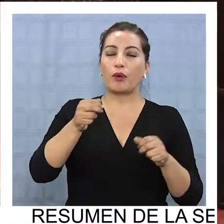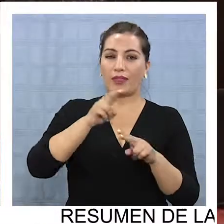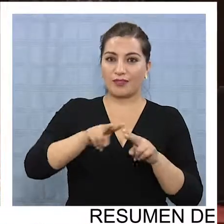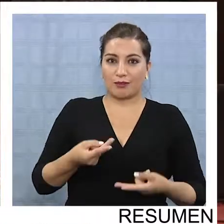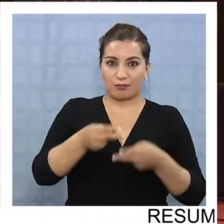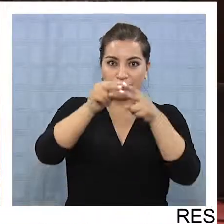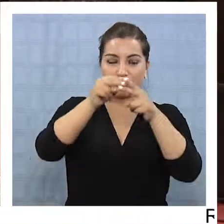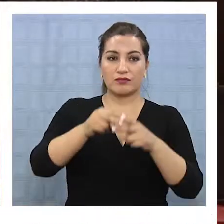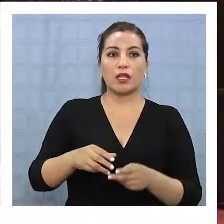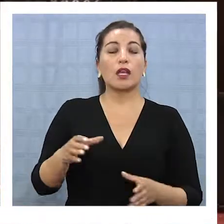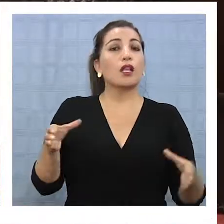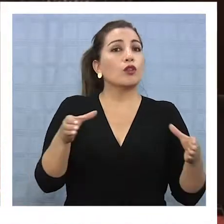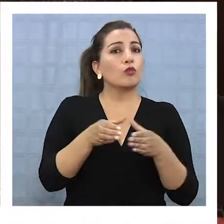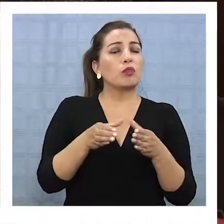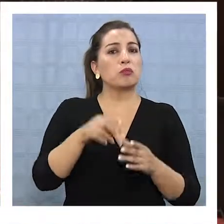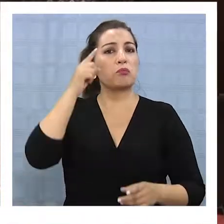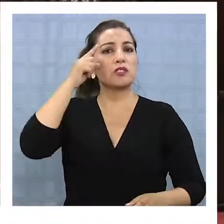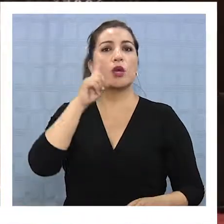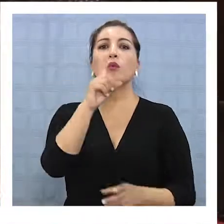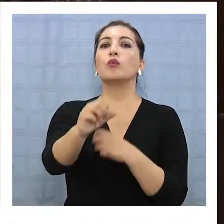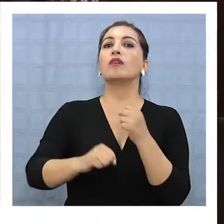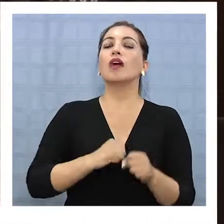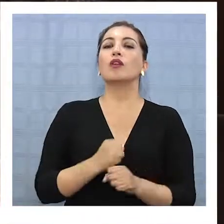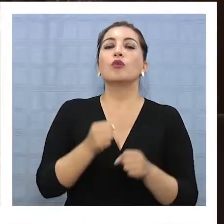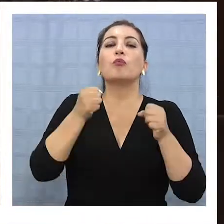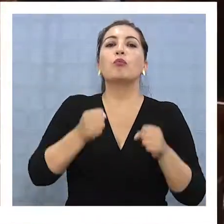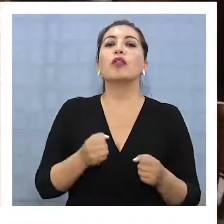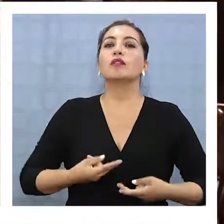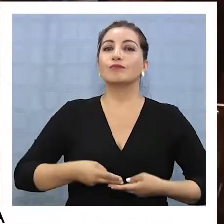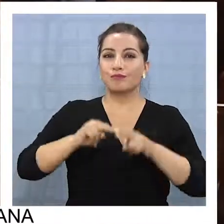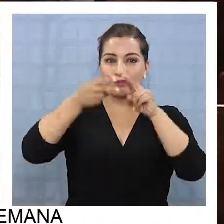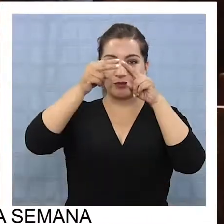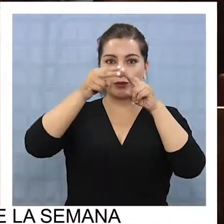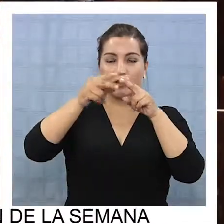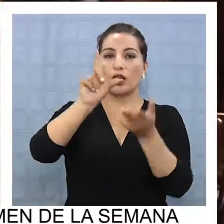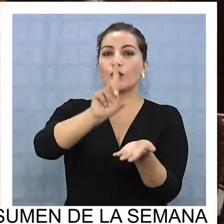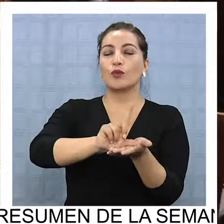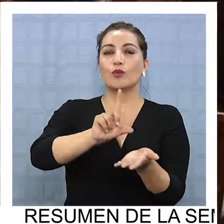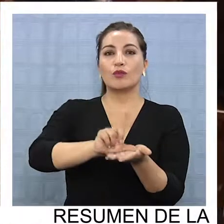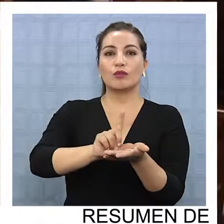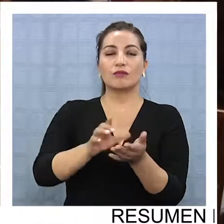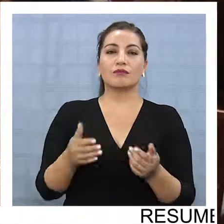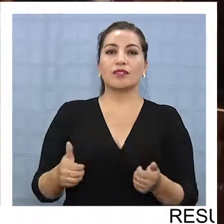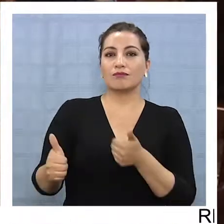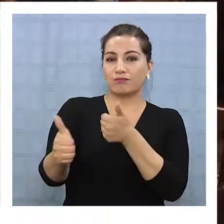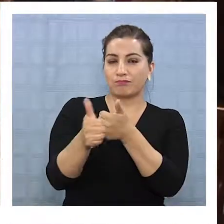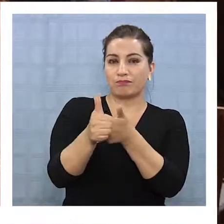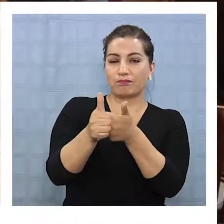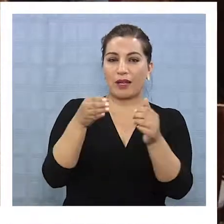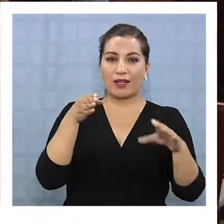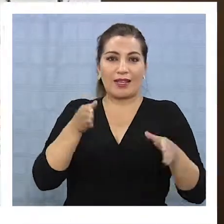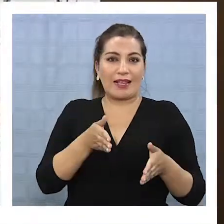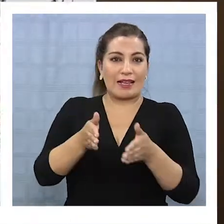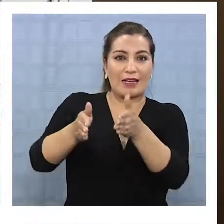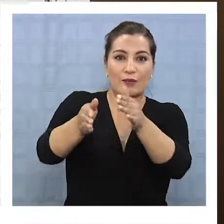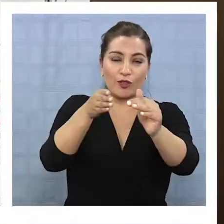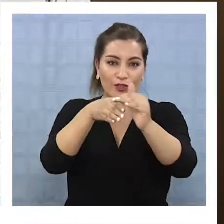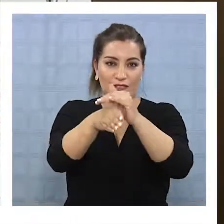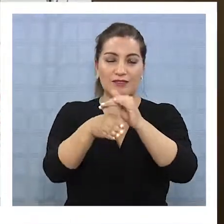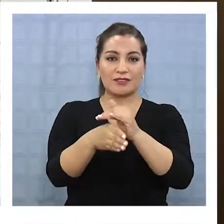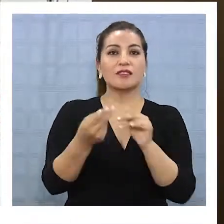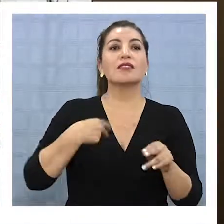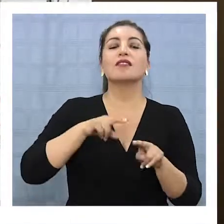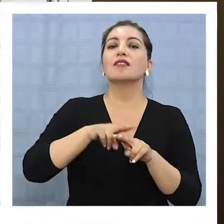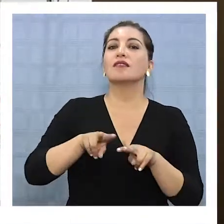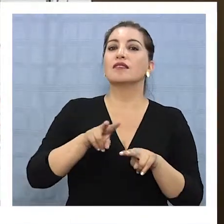La agrupación piensa que en un año estarían iniciando obras de construcción en una zona cercana a la nueva ruta de acceso e incorporando